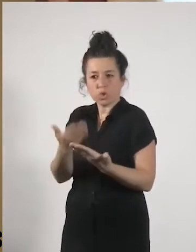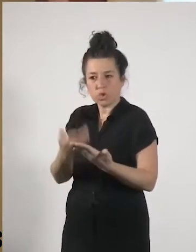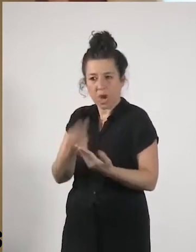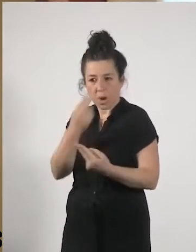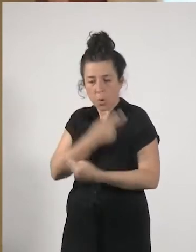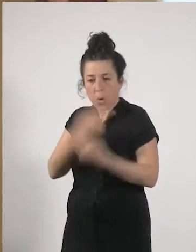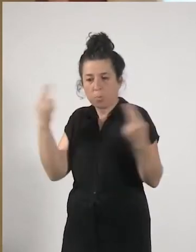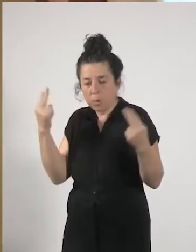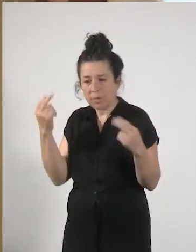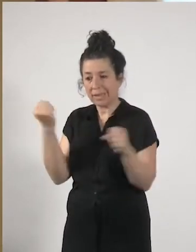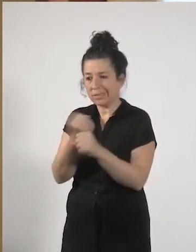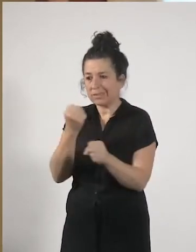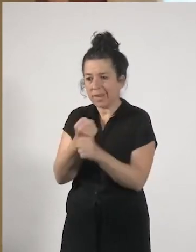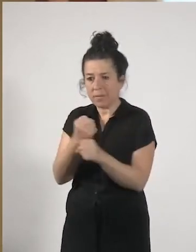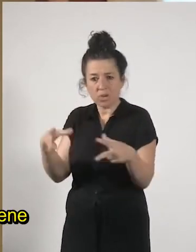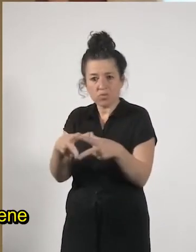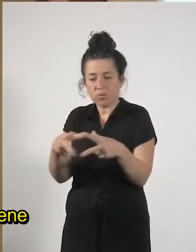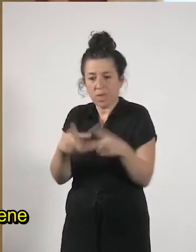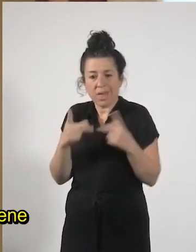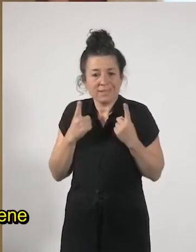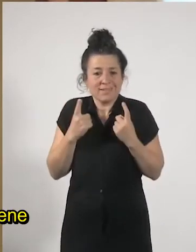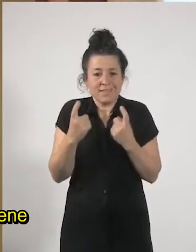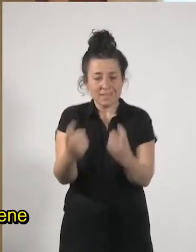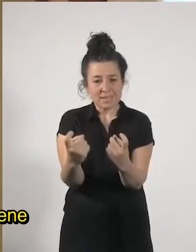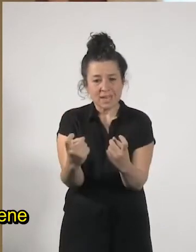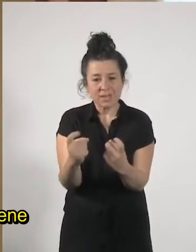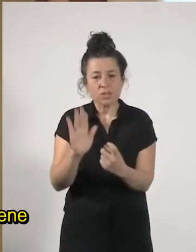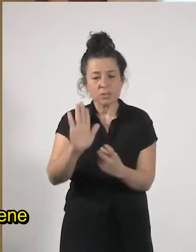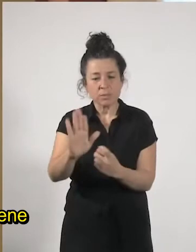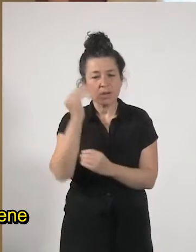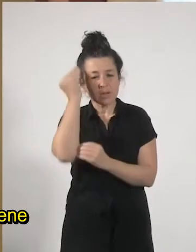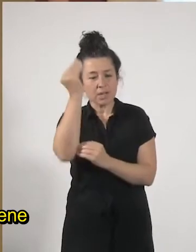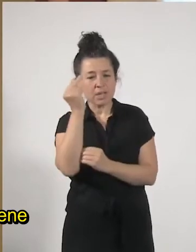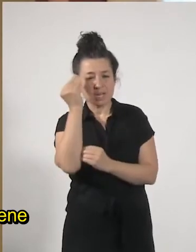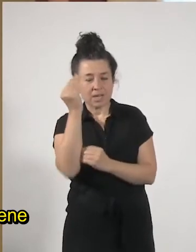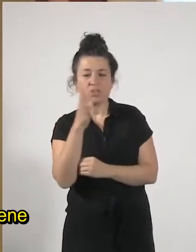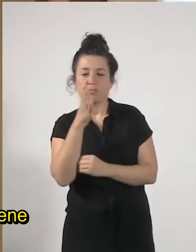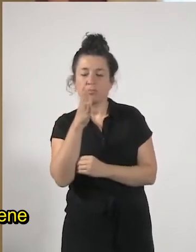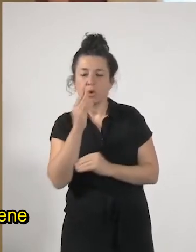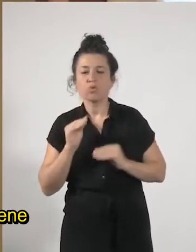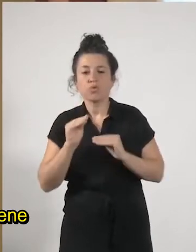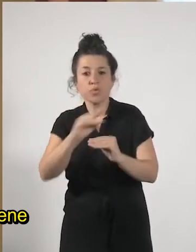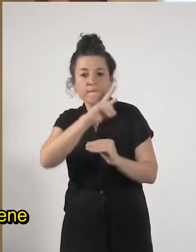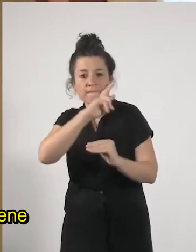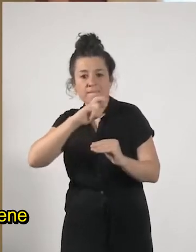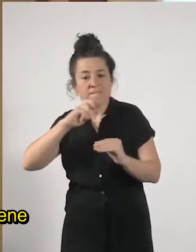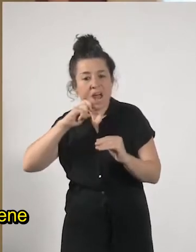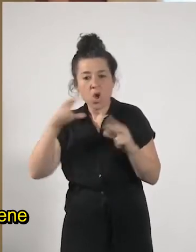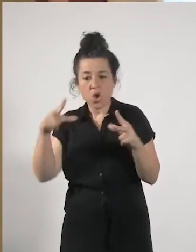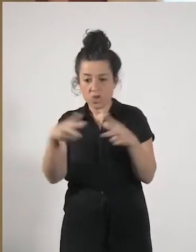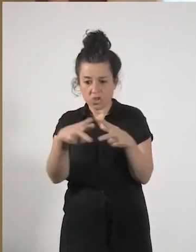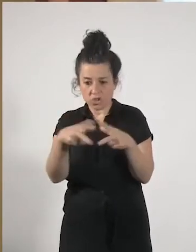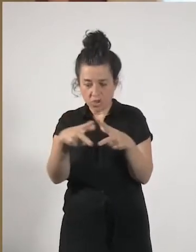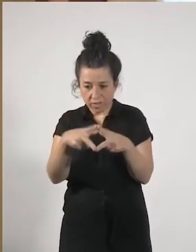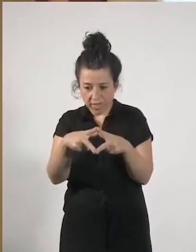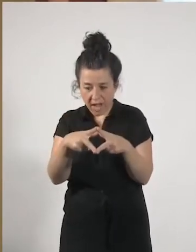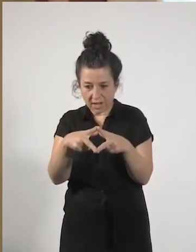necesarios. ¿crees que por el valor social que tiene se reconoce igual